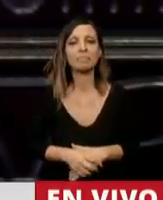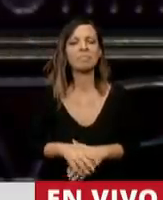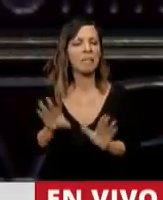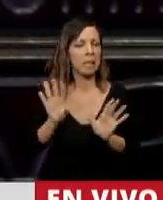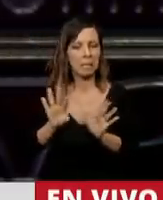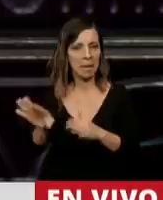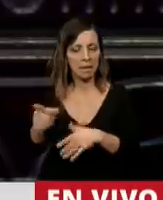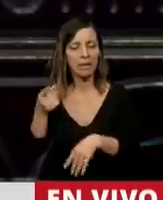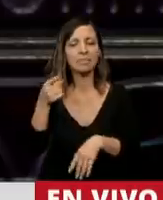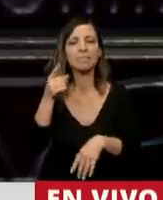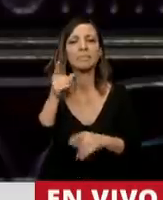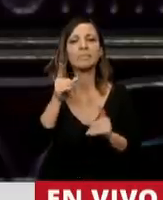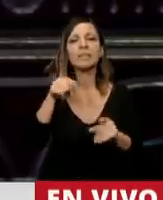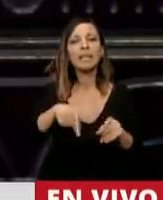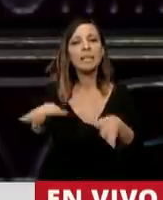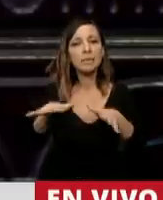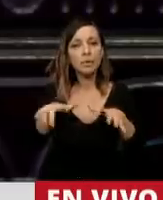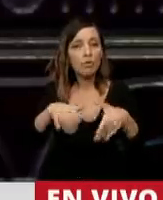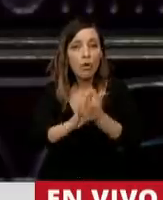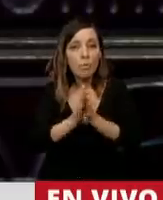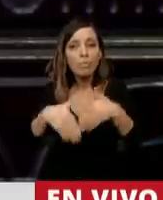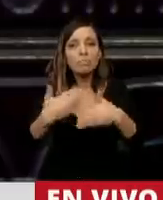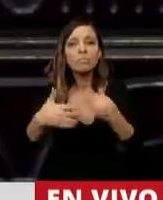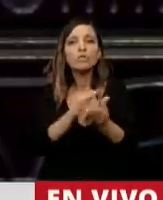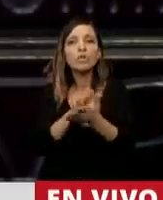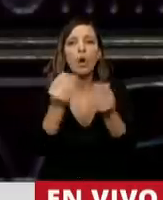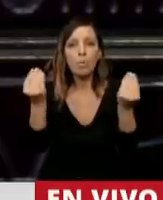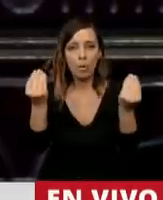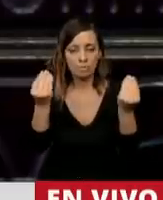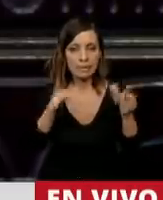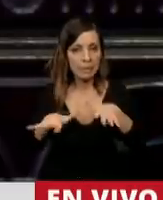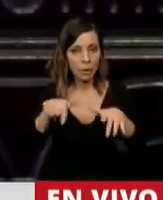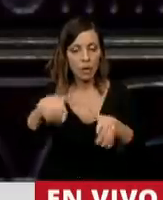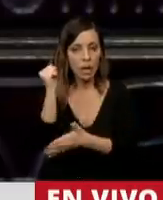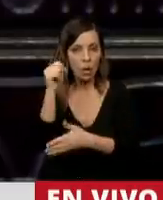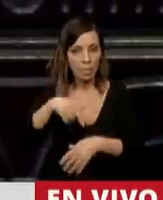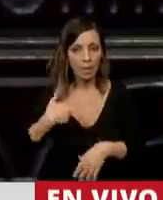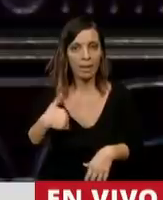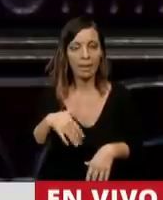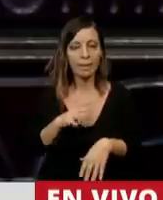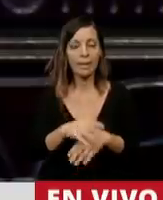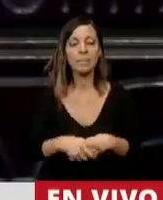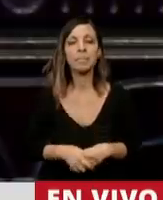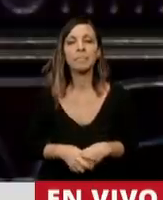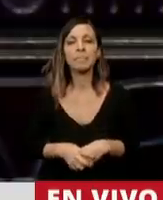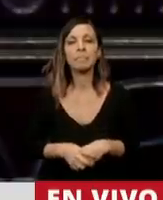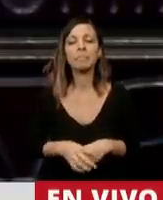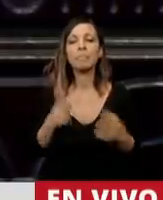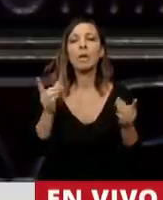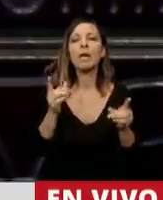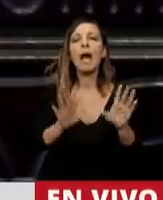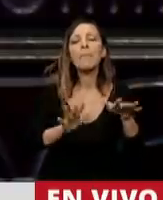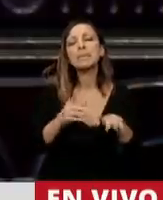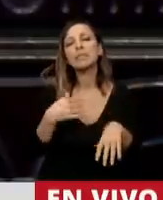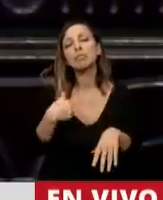y de estas situaciones, también cómo salimos de esta situación económica en la que estamos inmersos. Entonces uno por ahí